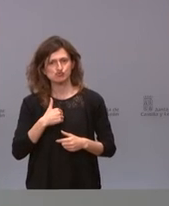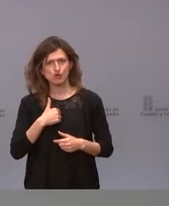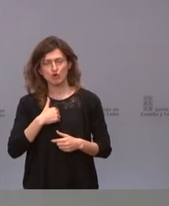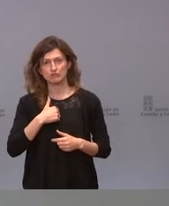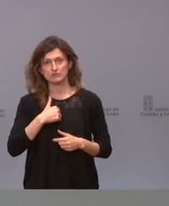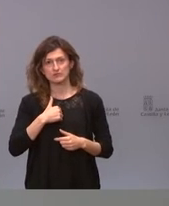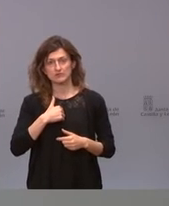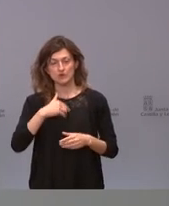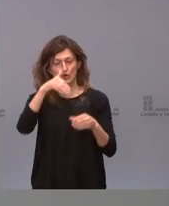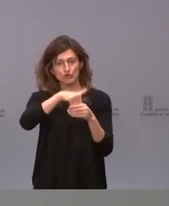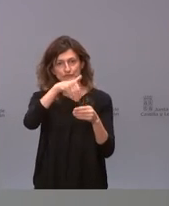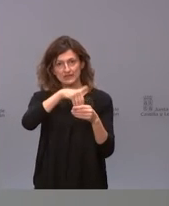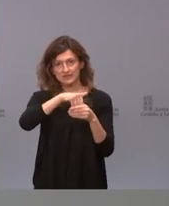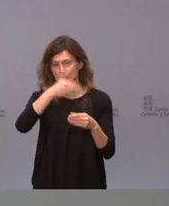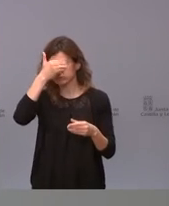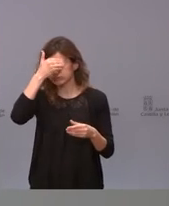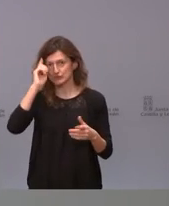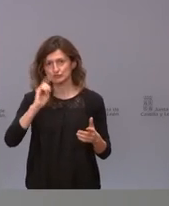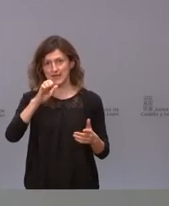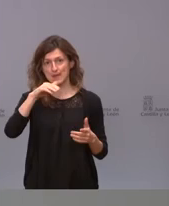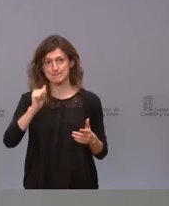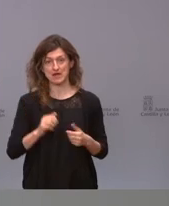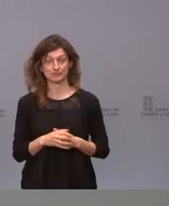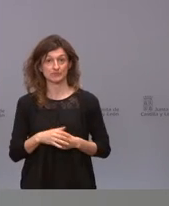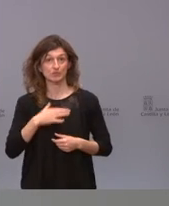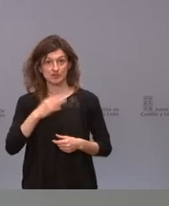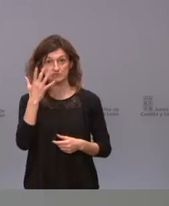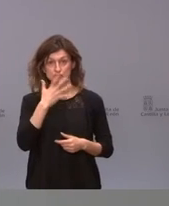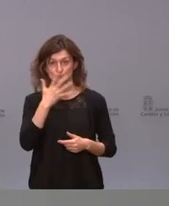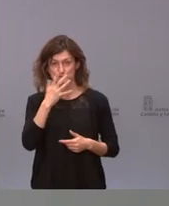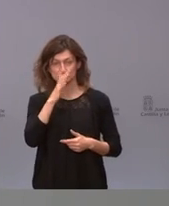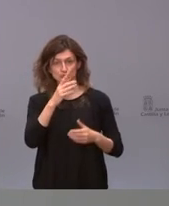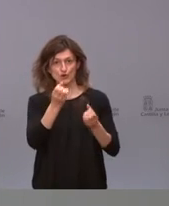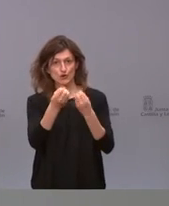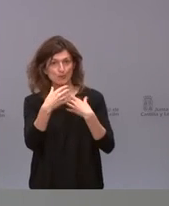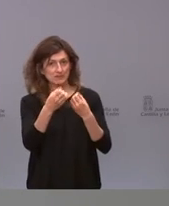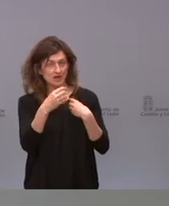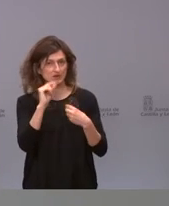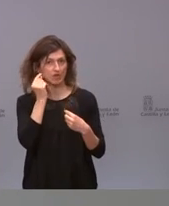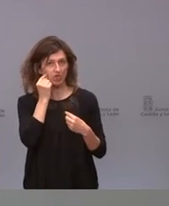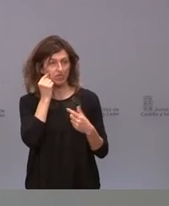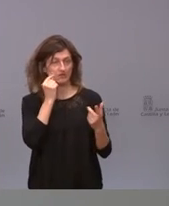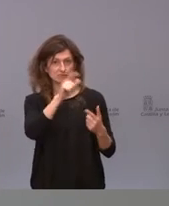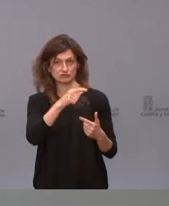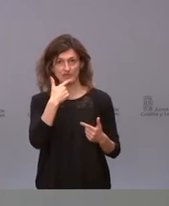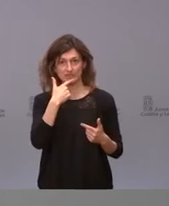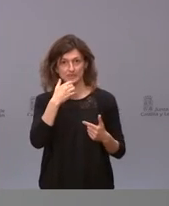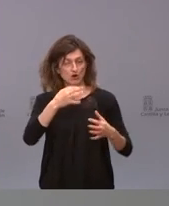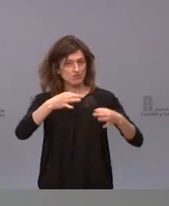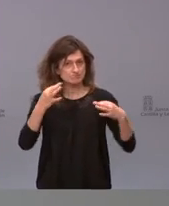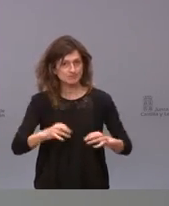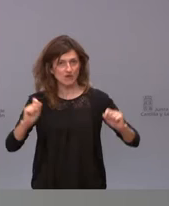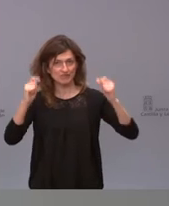conocimiento del contenido de la EMA podíamos tener la sospecha por los comentarios que había hecho alguien pero no de manera